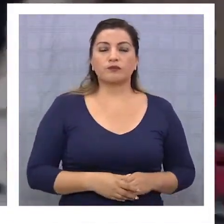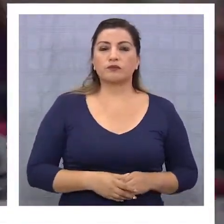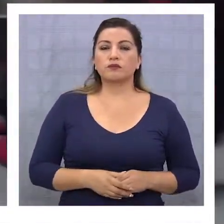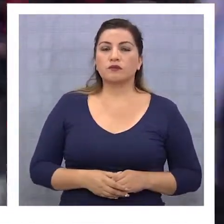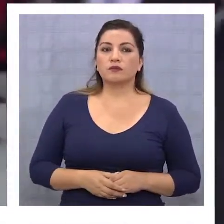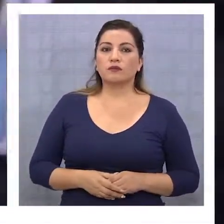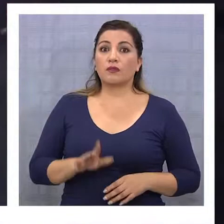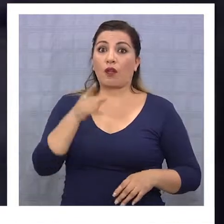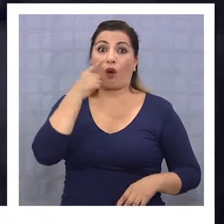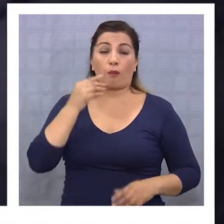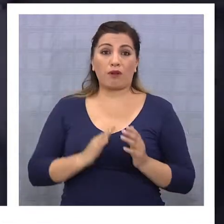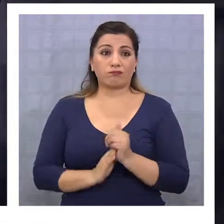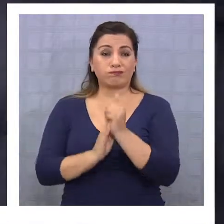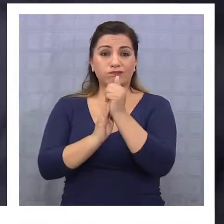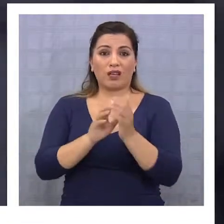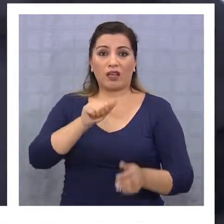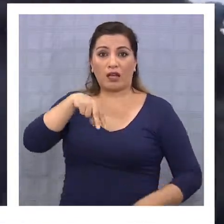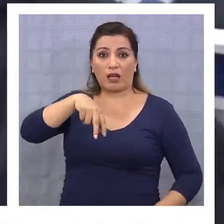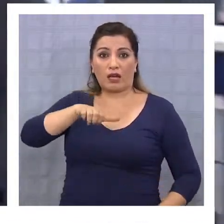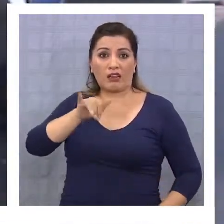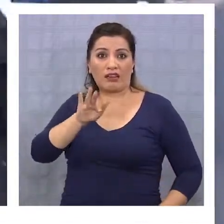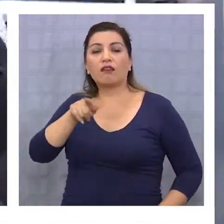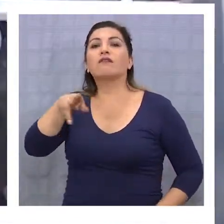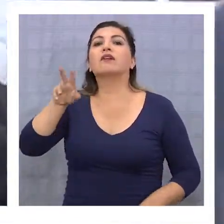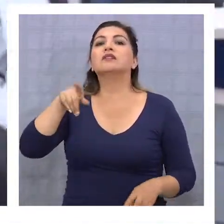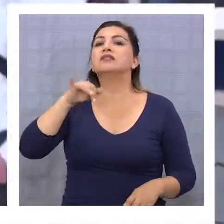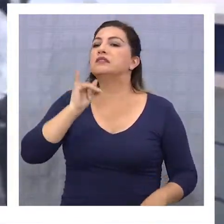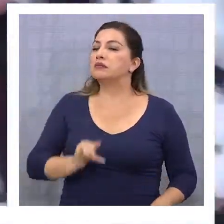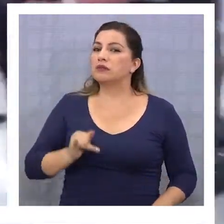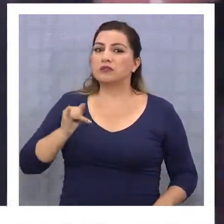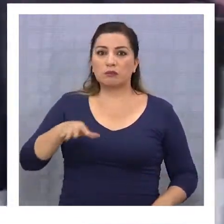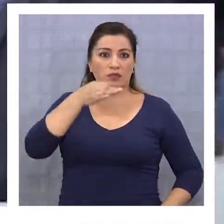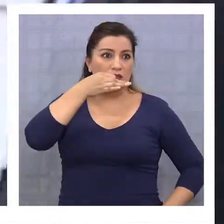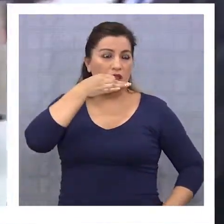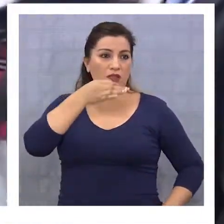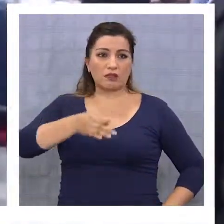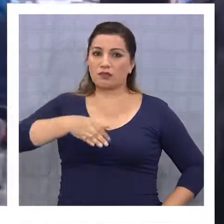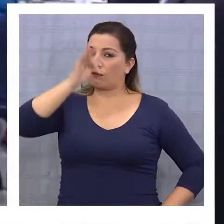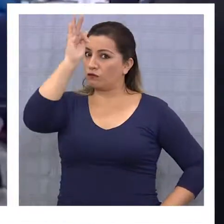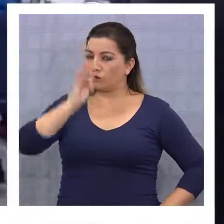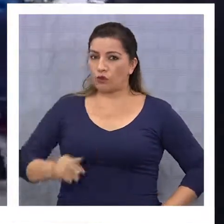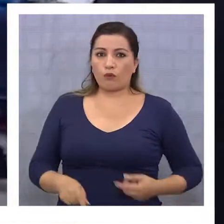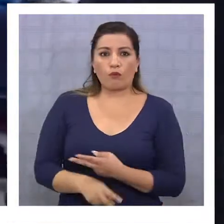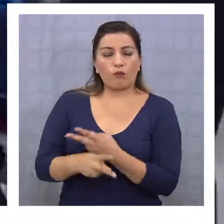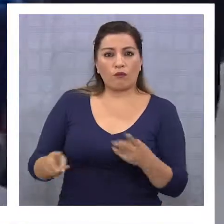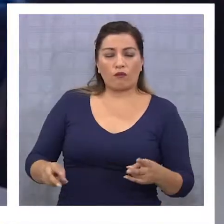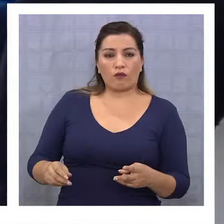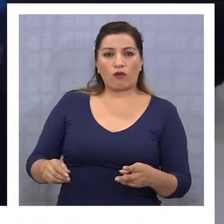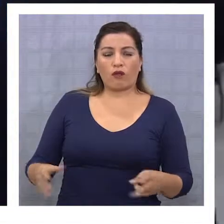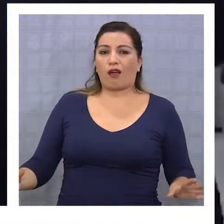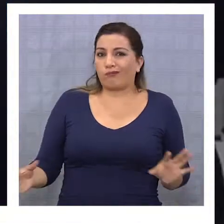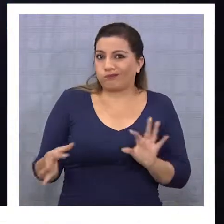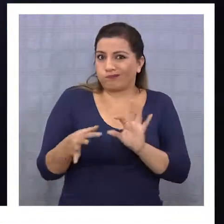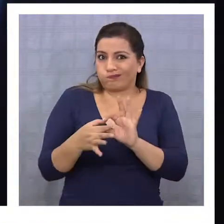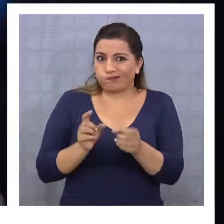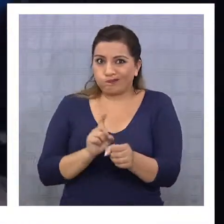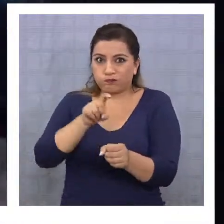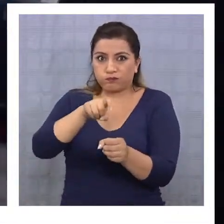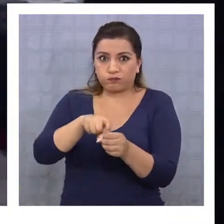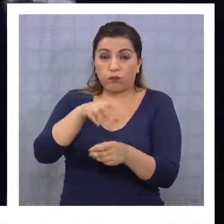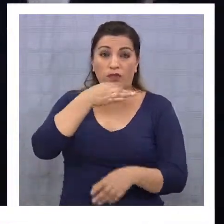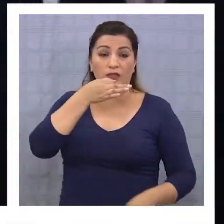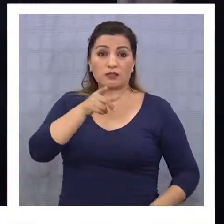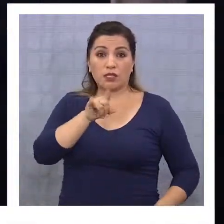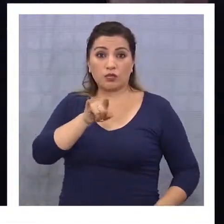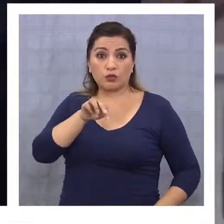Señala el dirigente que ANEF, en forma permanente, hace notar el valor que tiene la función pública a sus asociados, agregando